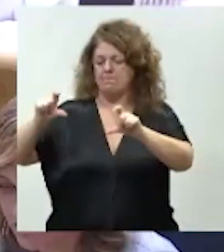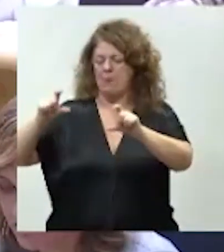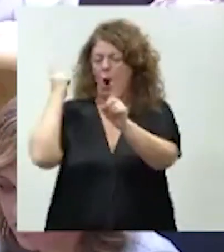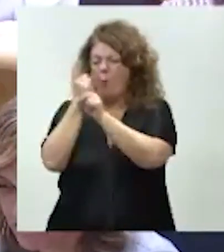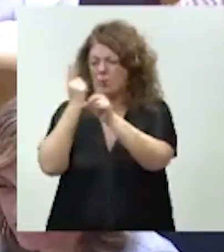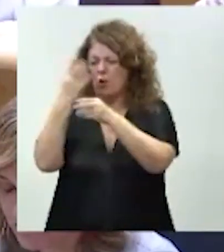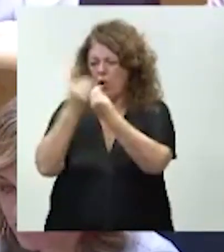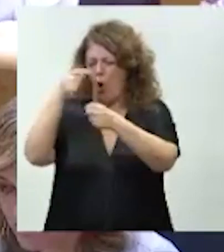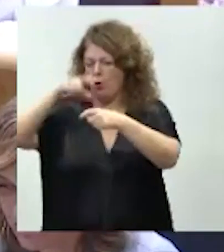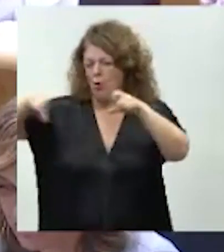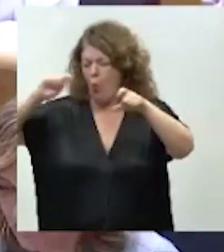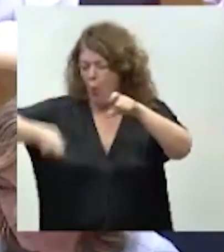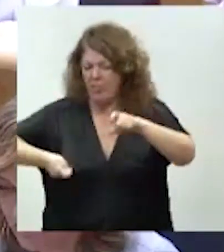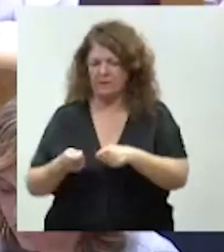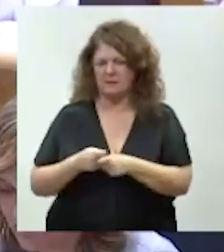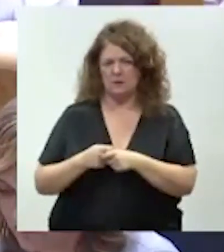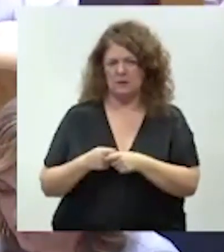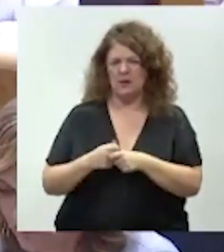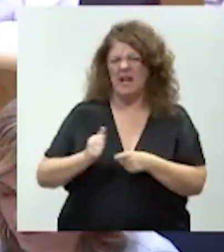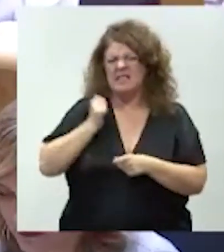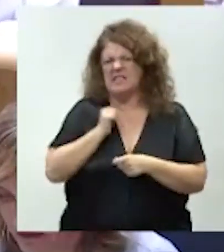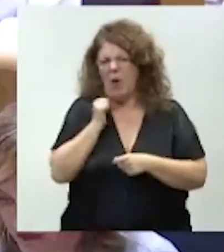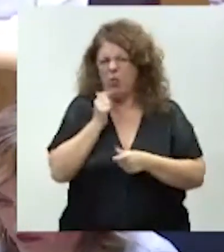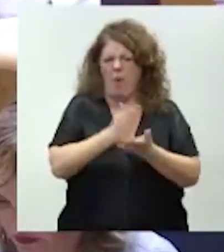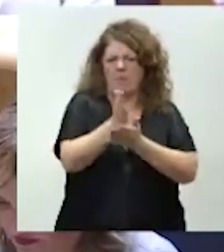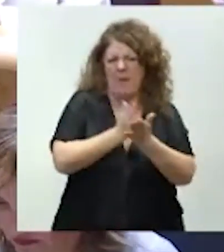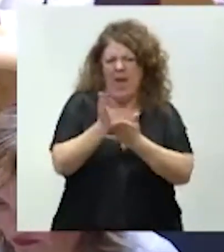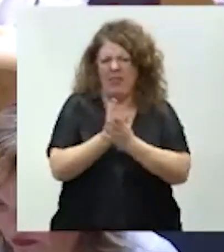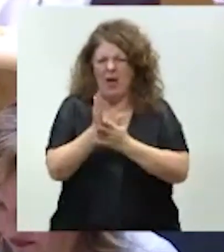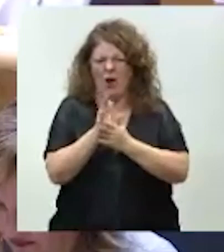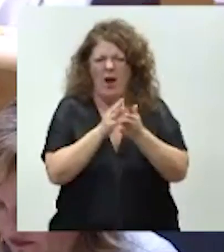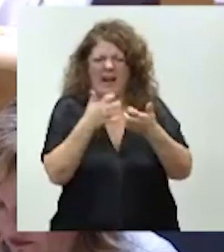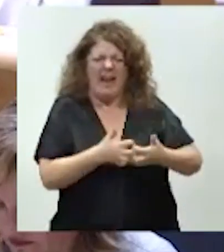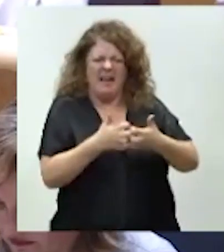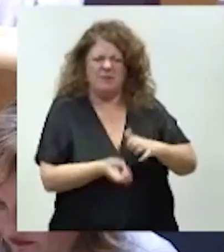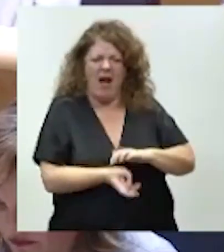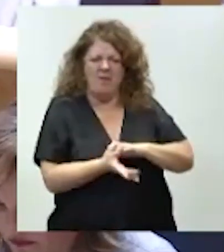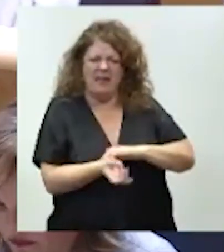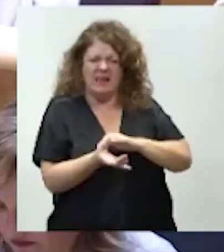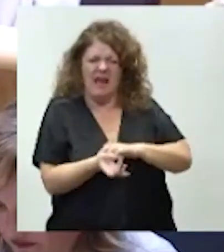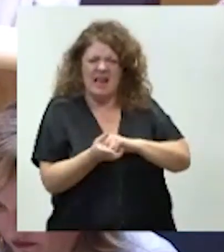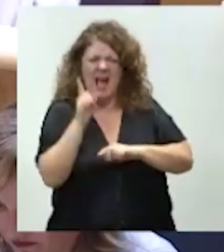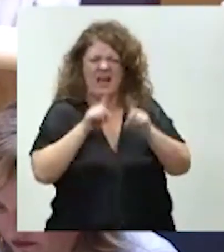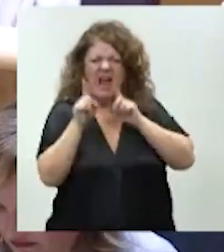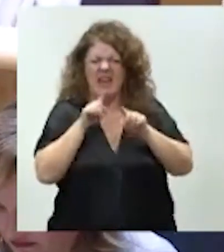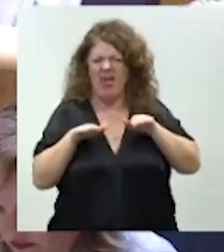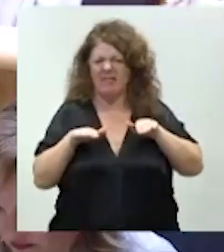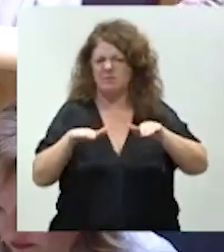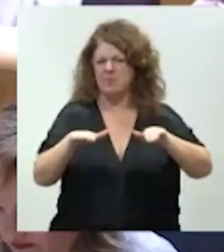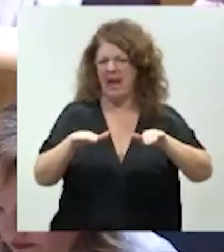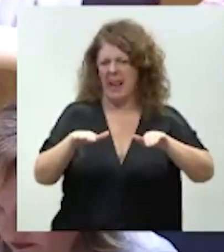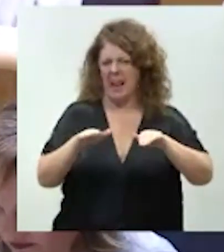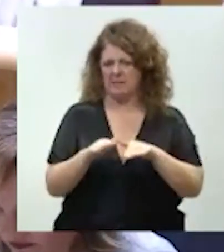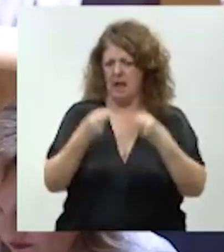Subcontratan la acción de oposición con esos eudomedios que les fabrican a ustedes esas realidades paralelas en las que